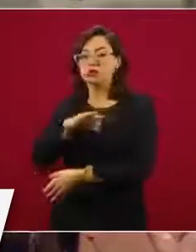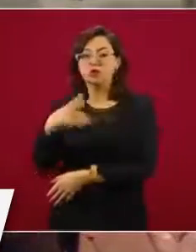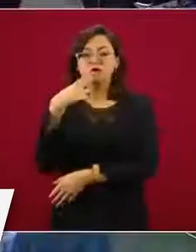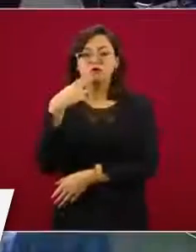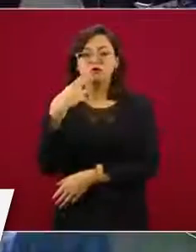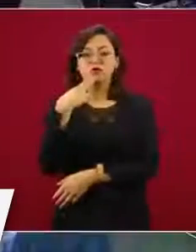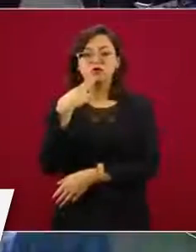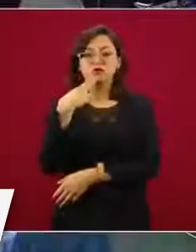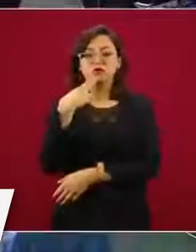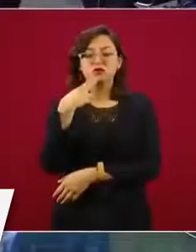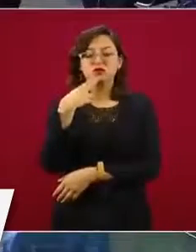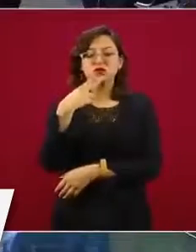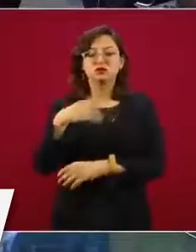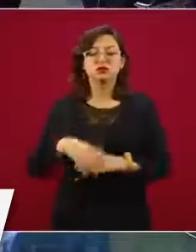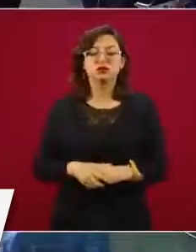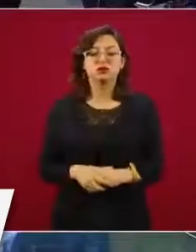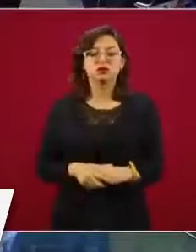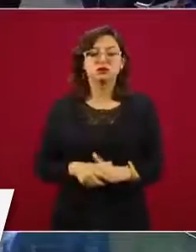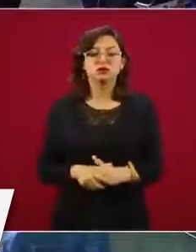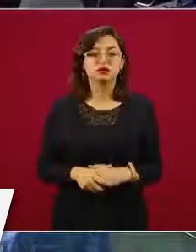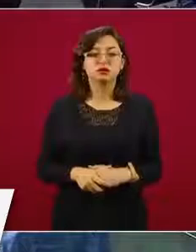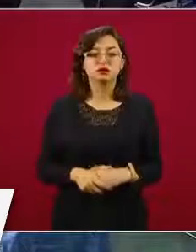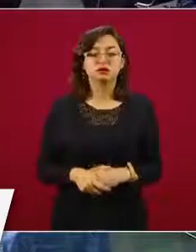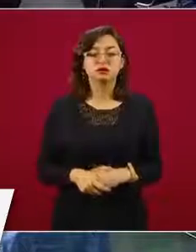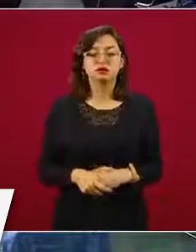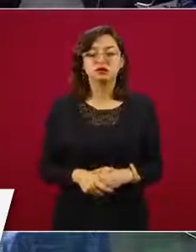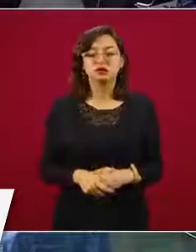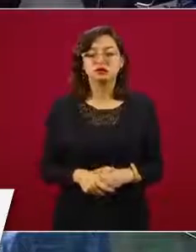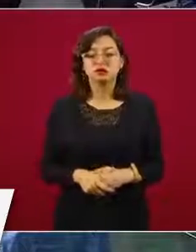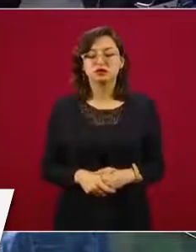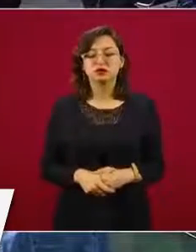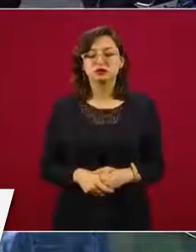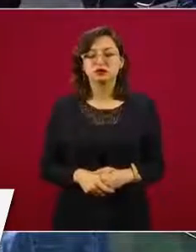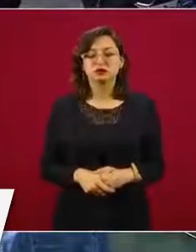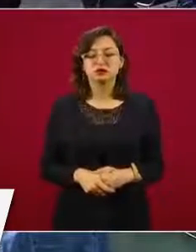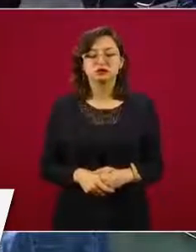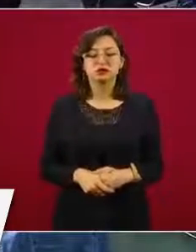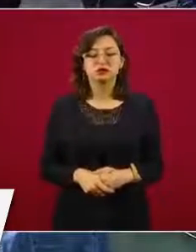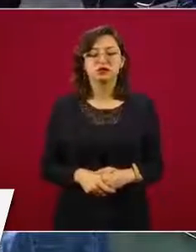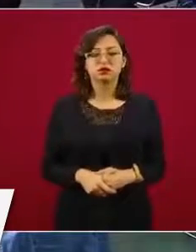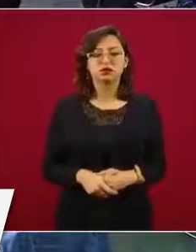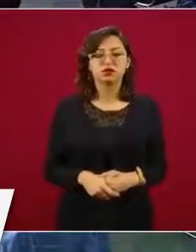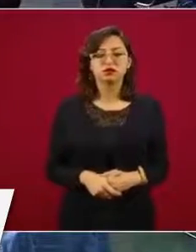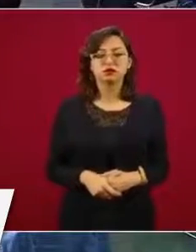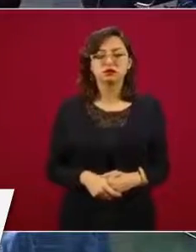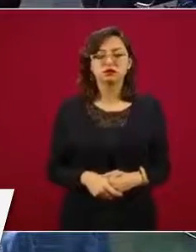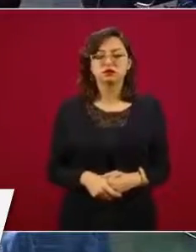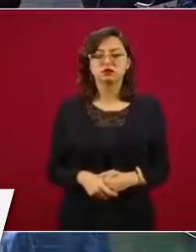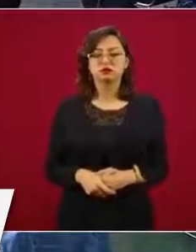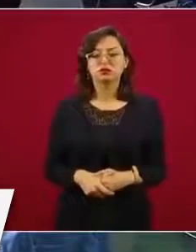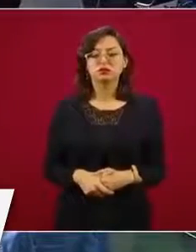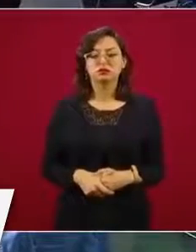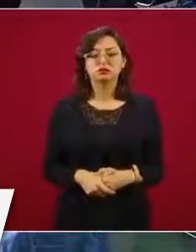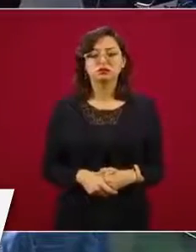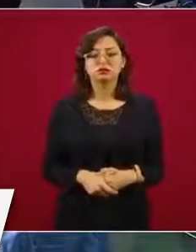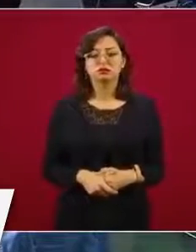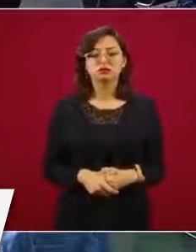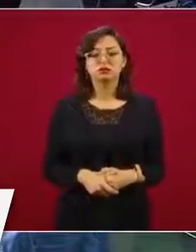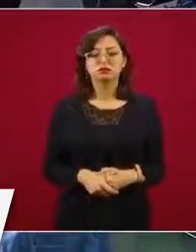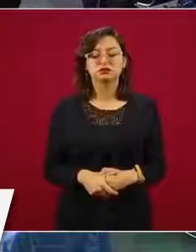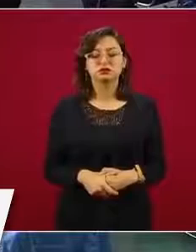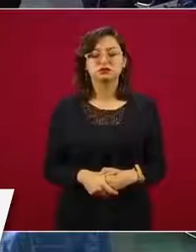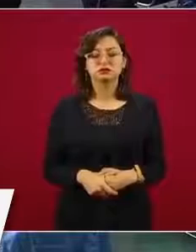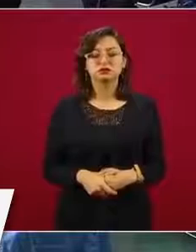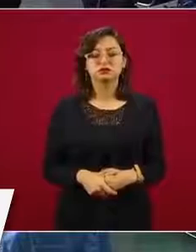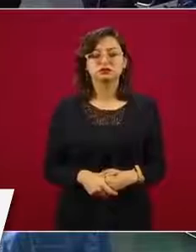Sí, esta es mi pregunta. Pues, mire, hemos contado